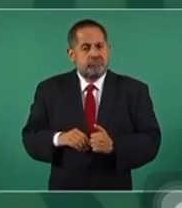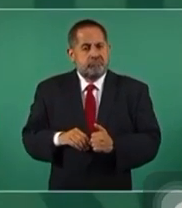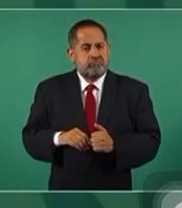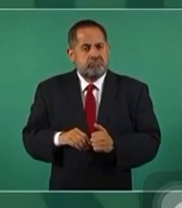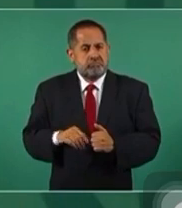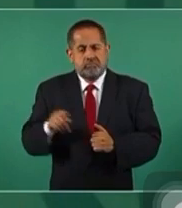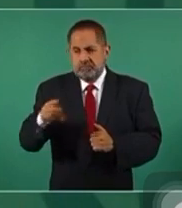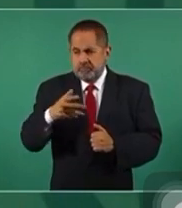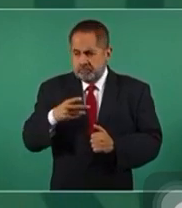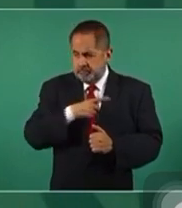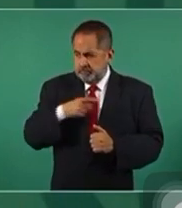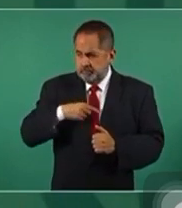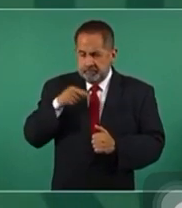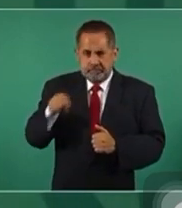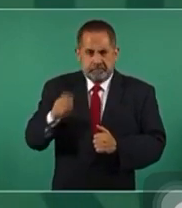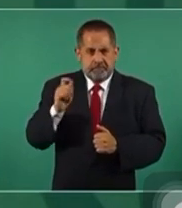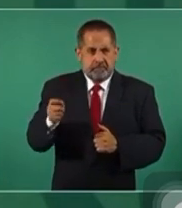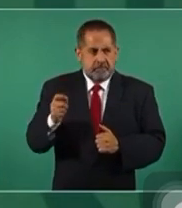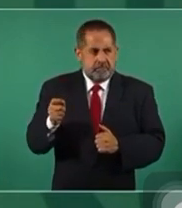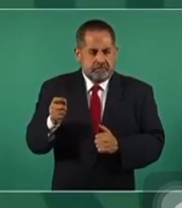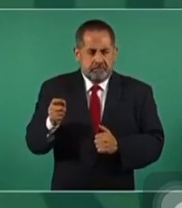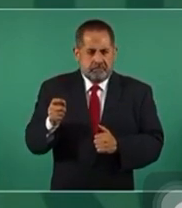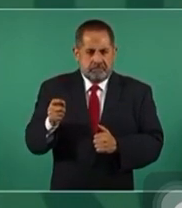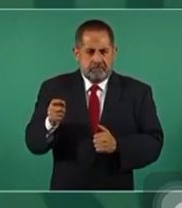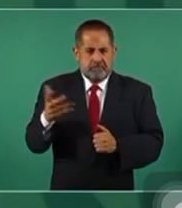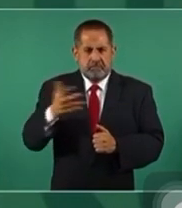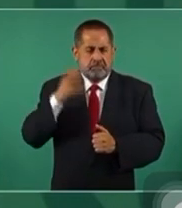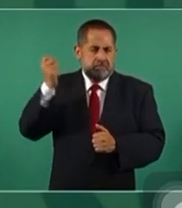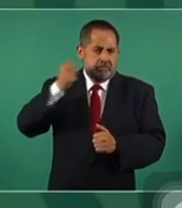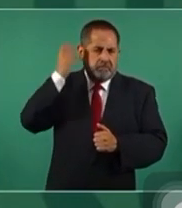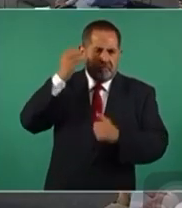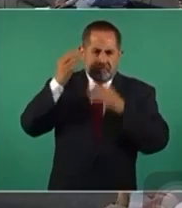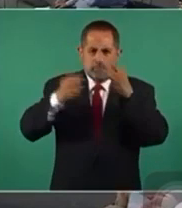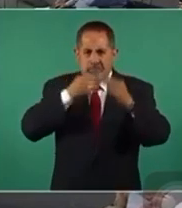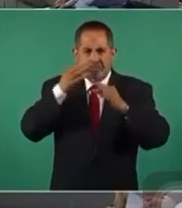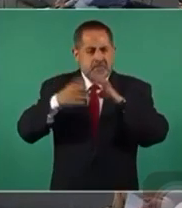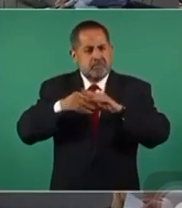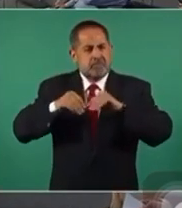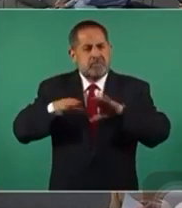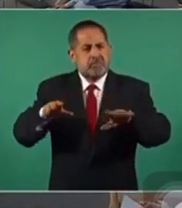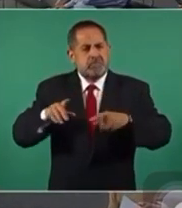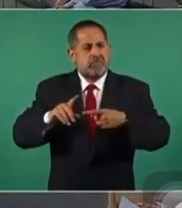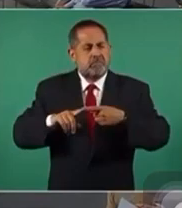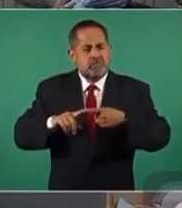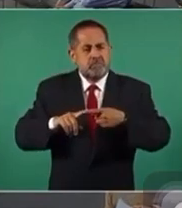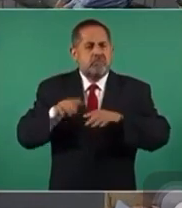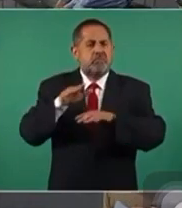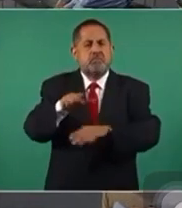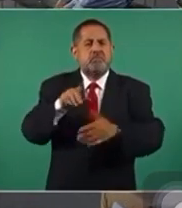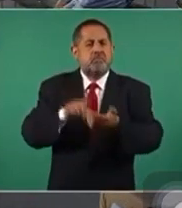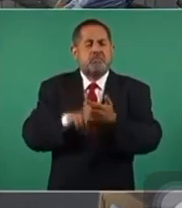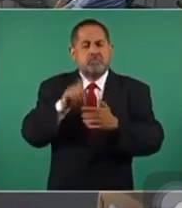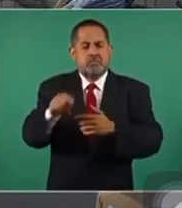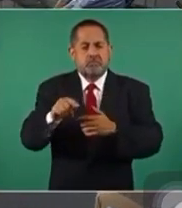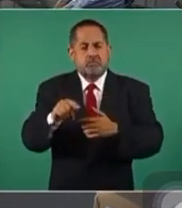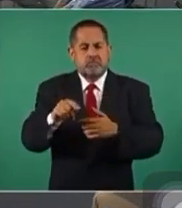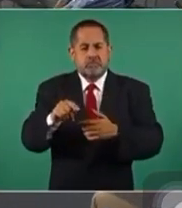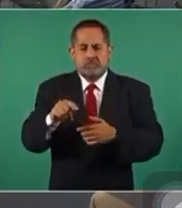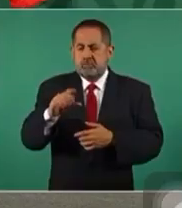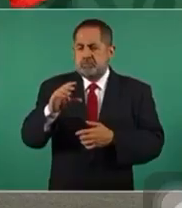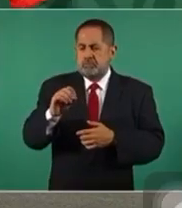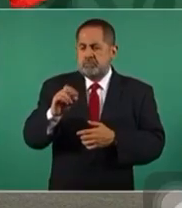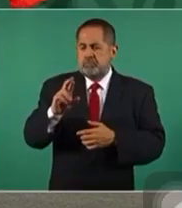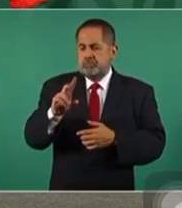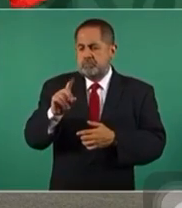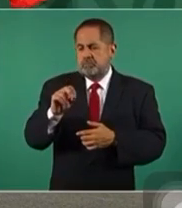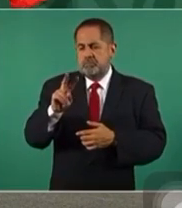Tengo que hacer el discurso sobre los tratados de Córdoba,